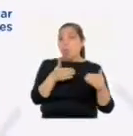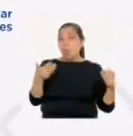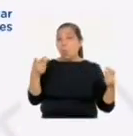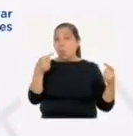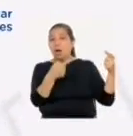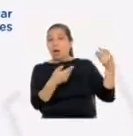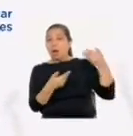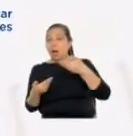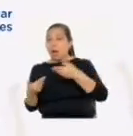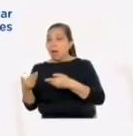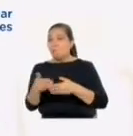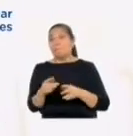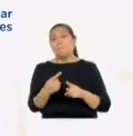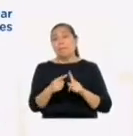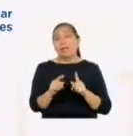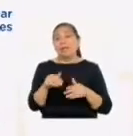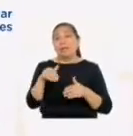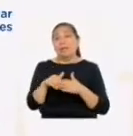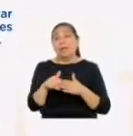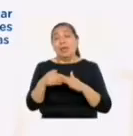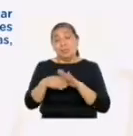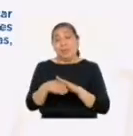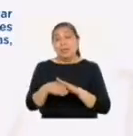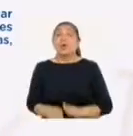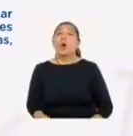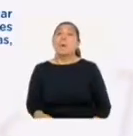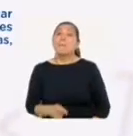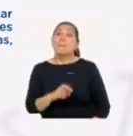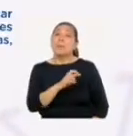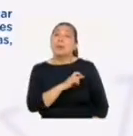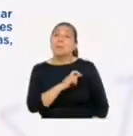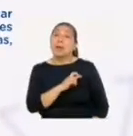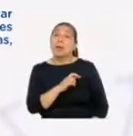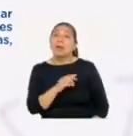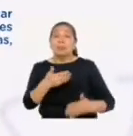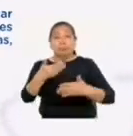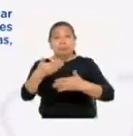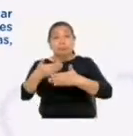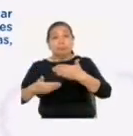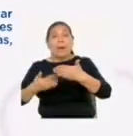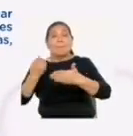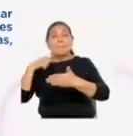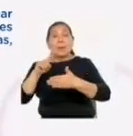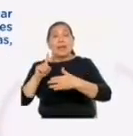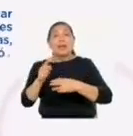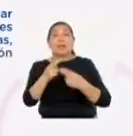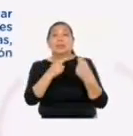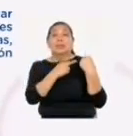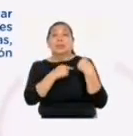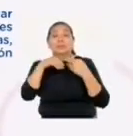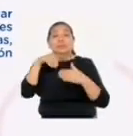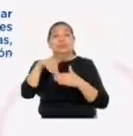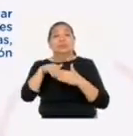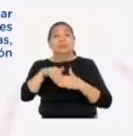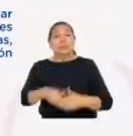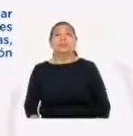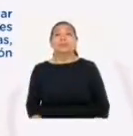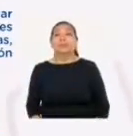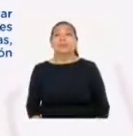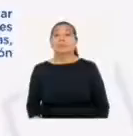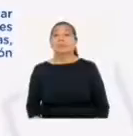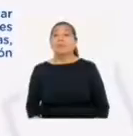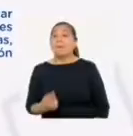intercalada. Ya sea en las elecciones internas, primarias y en las listas para acceder a cargos de elección popular,